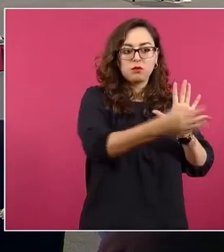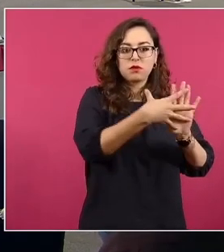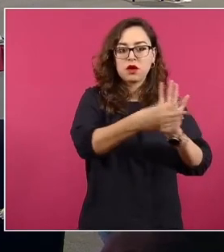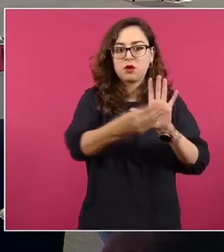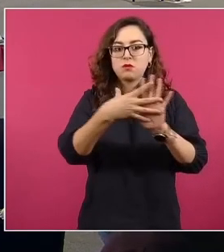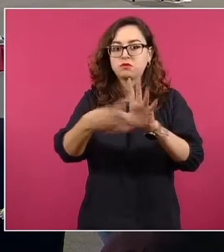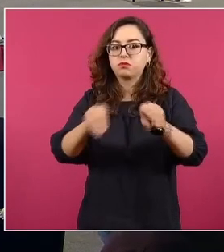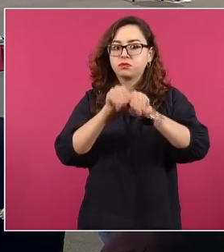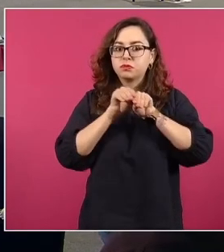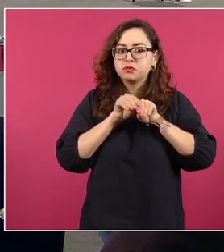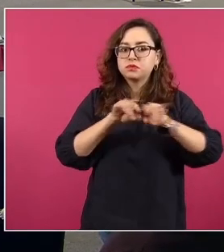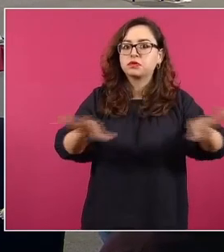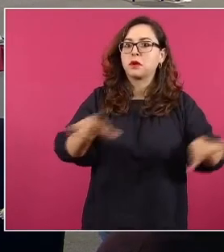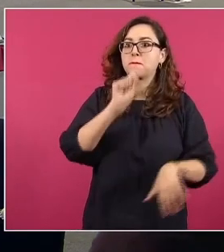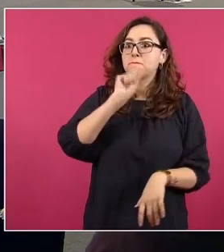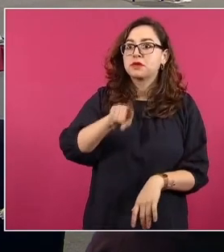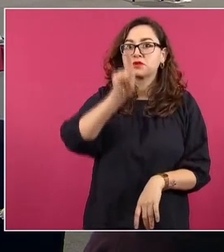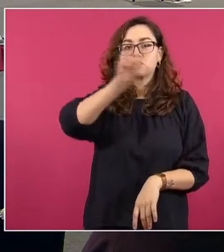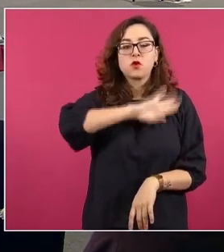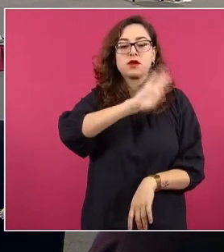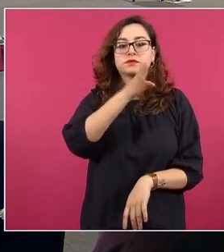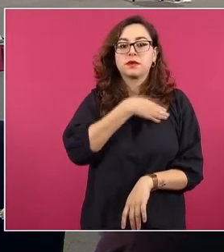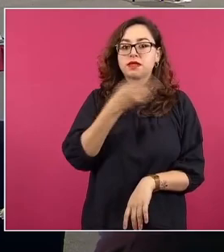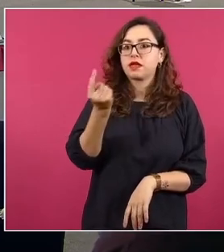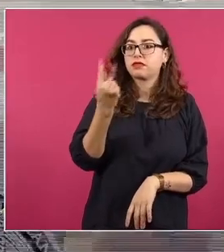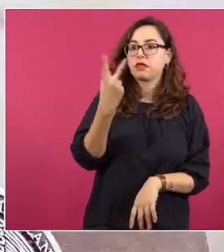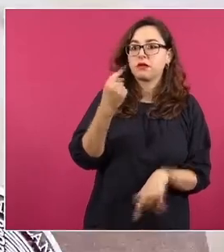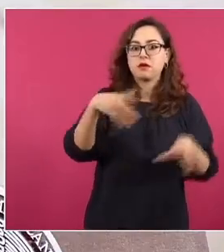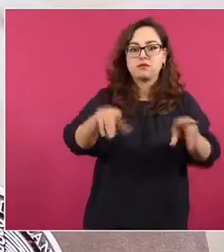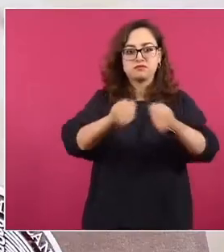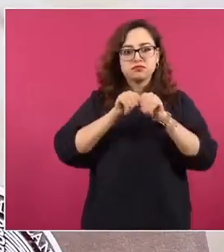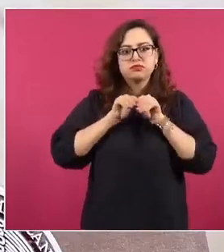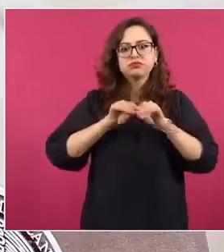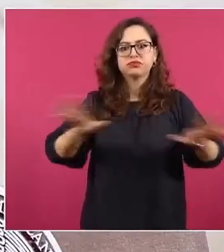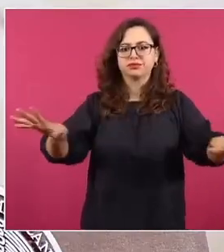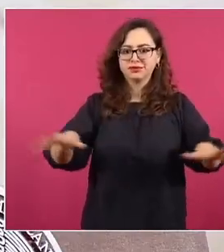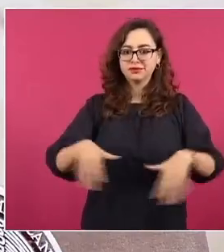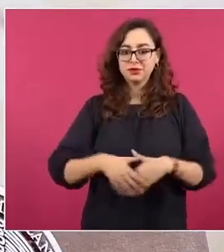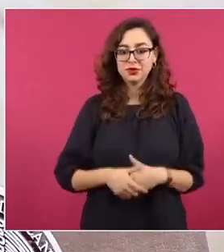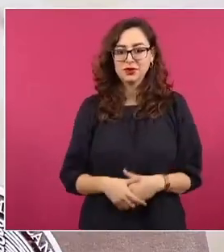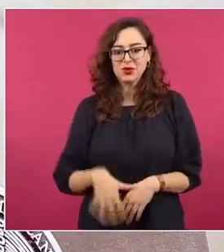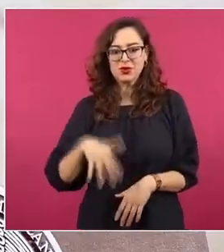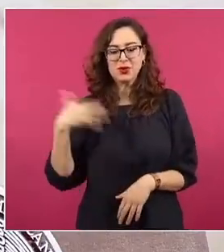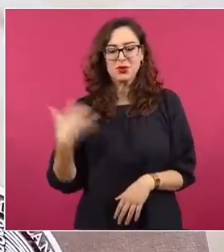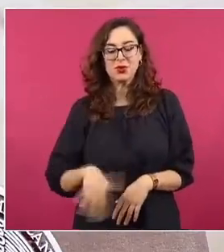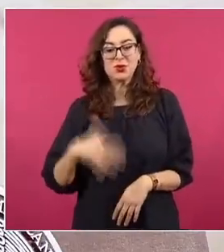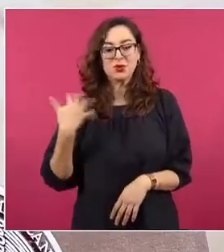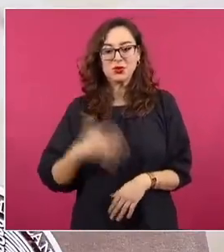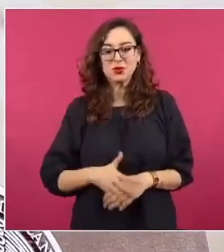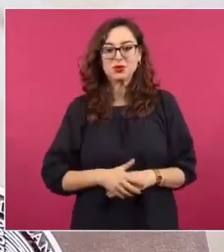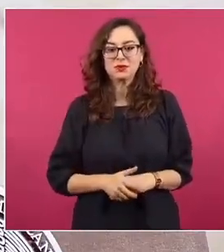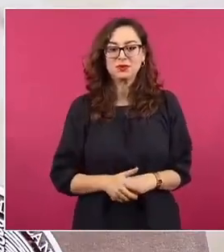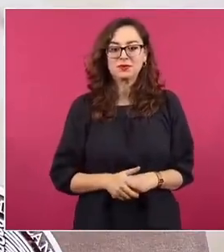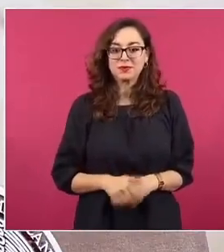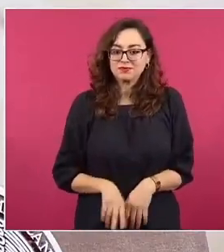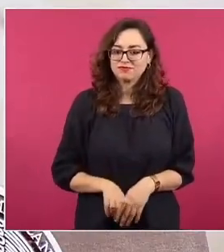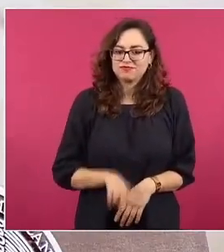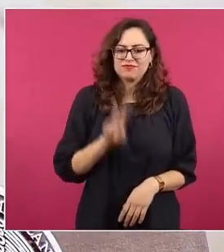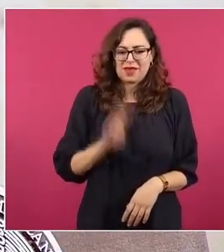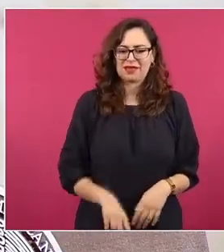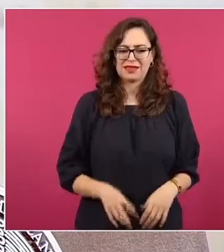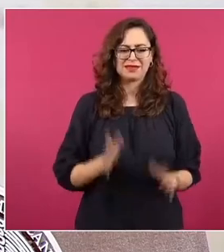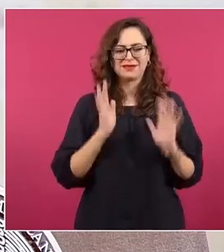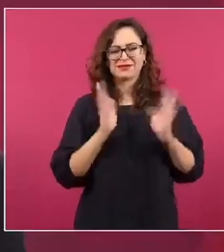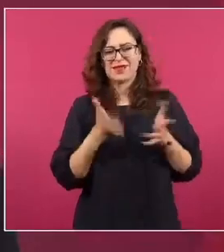puntualizarlo de manera más contundente, queremos decir que hay una red contra el gobierno